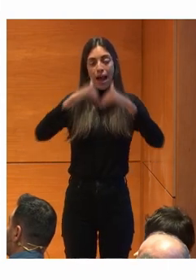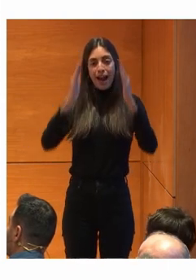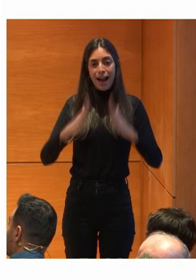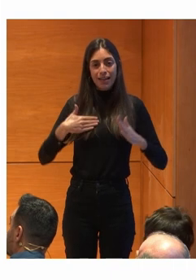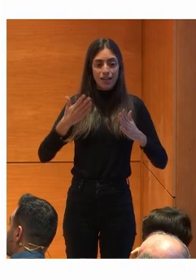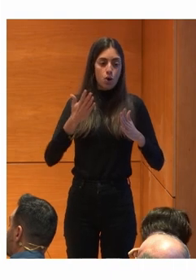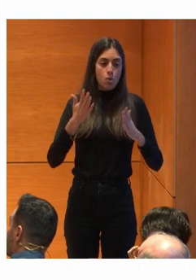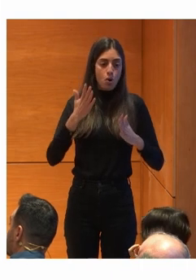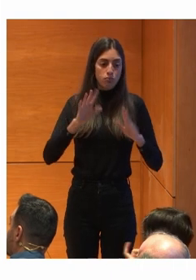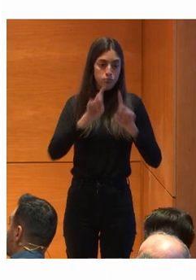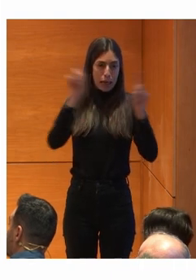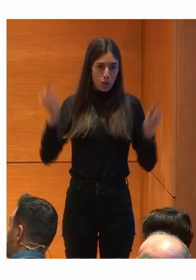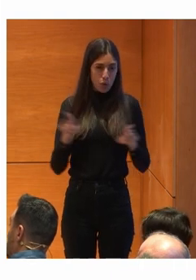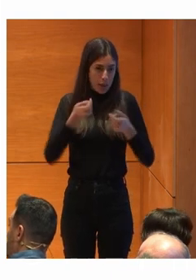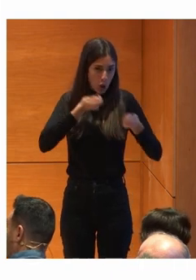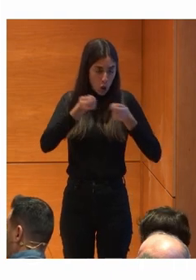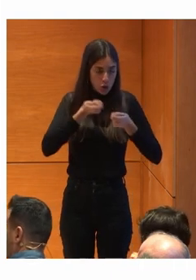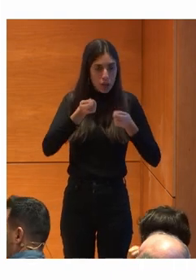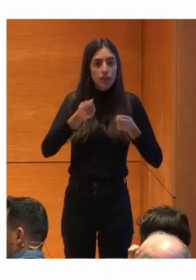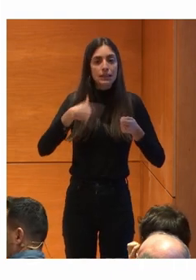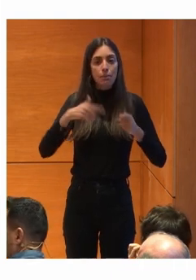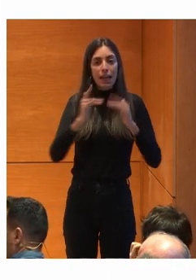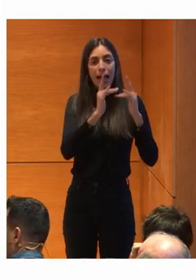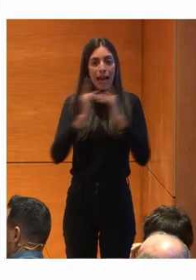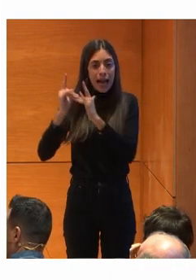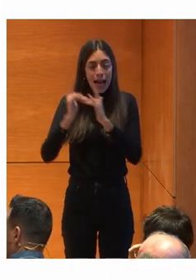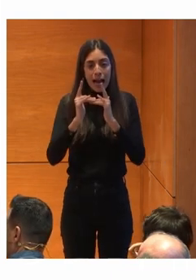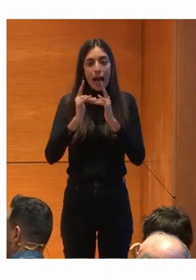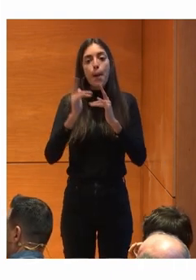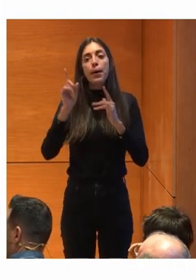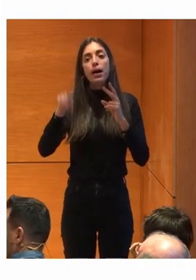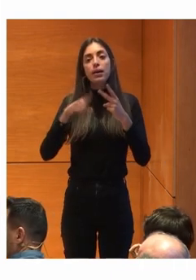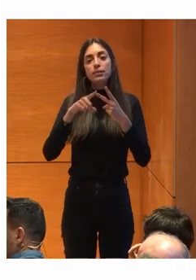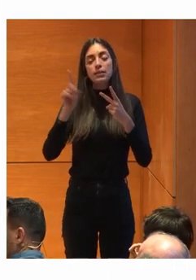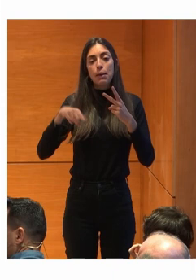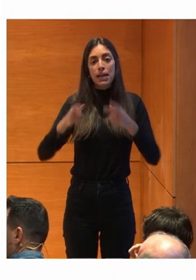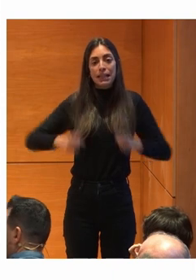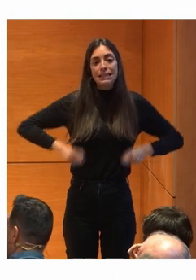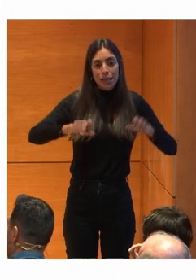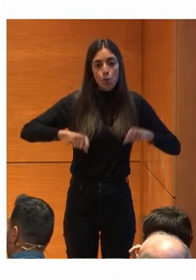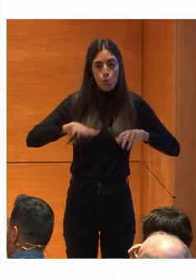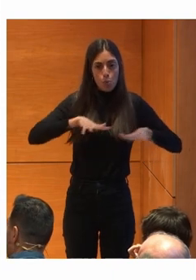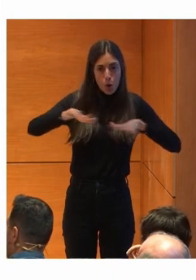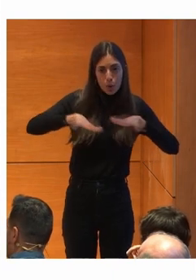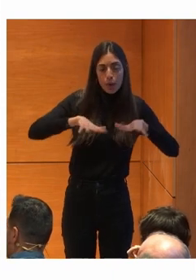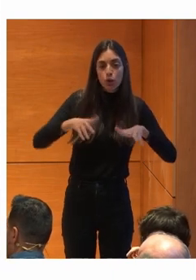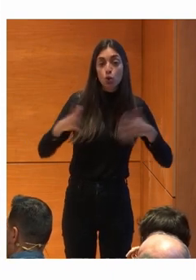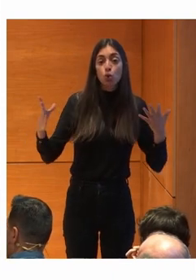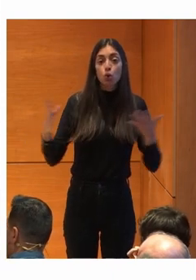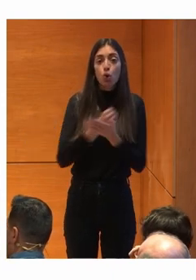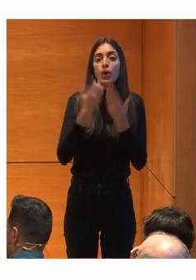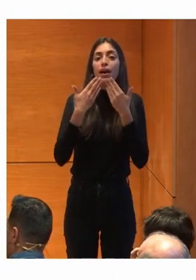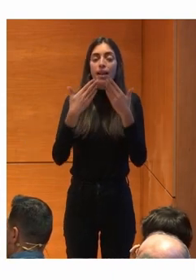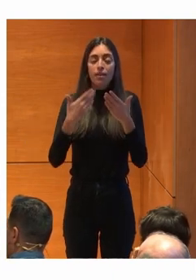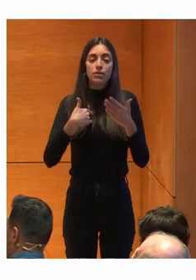Todas las posibilidades Y todo lo que nos ocurra El control de las camas De movilización De las sillas de ruedas Todo por medio De lector